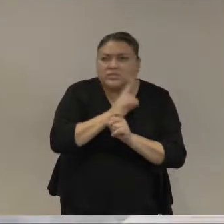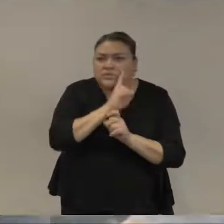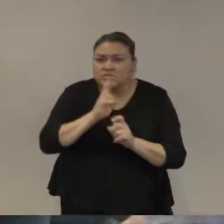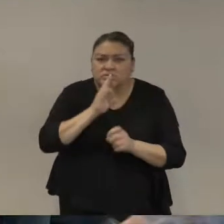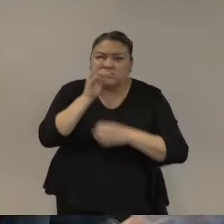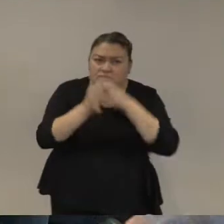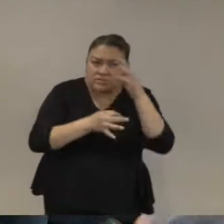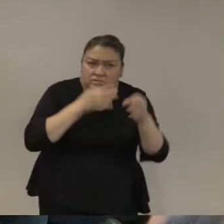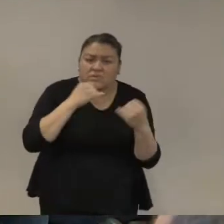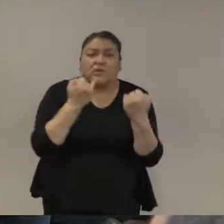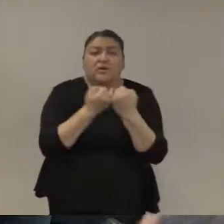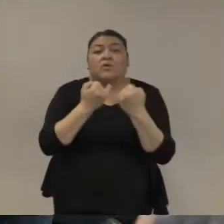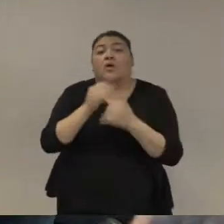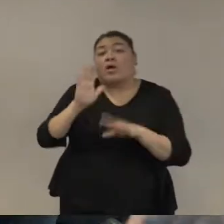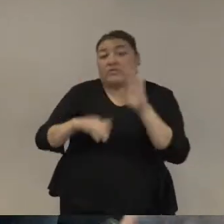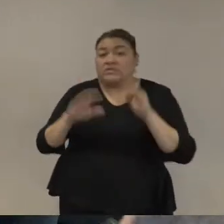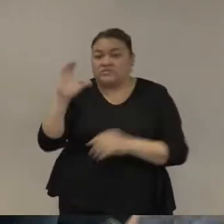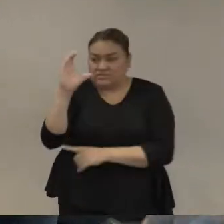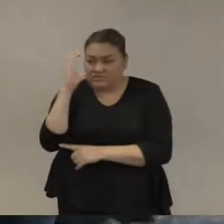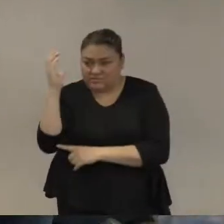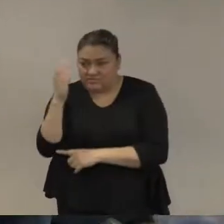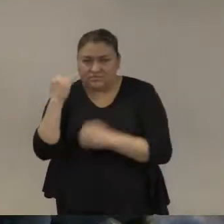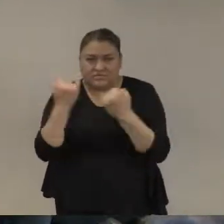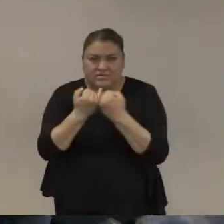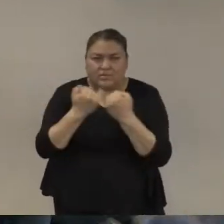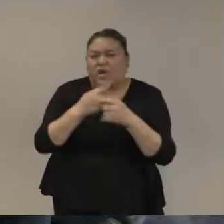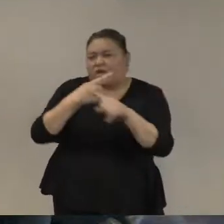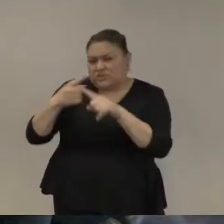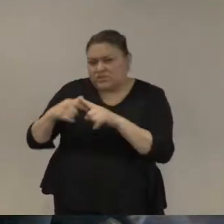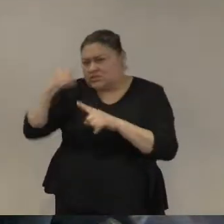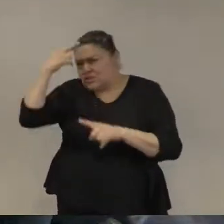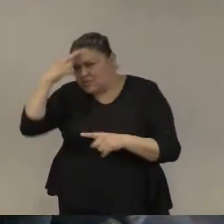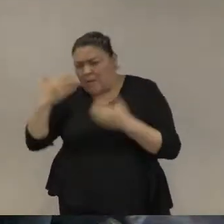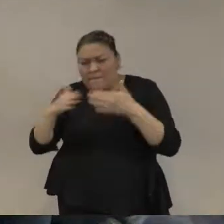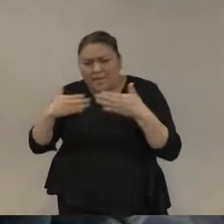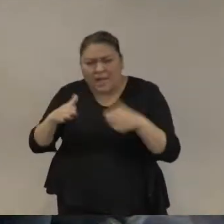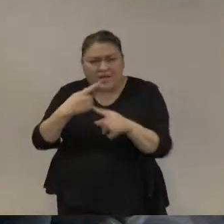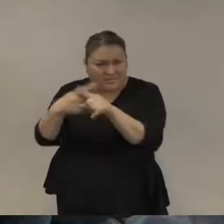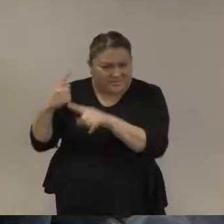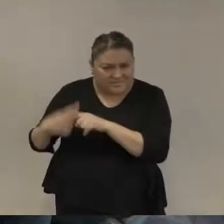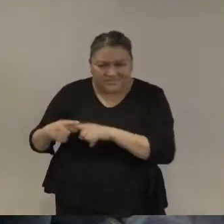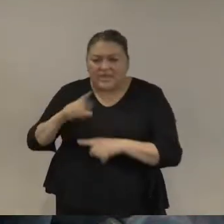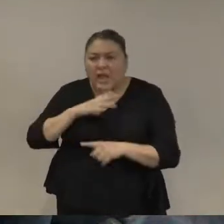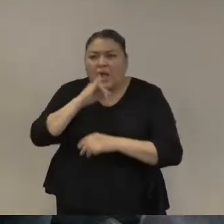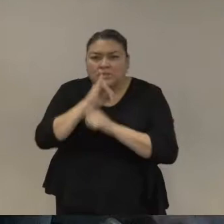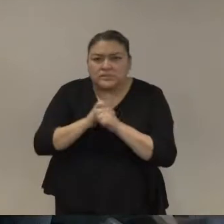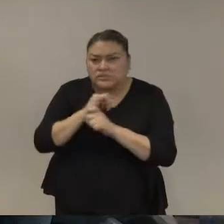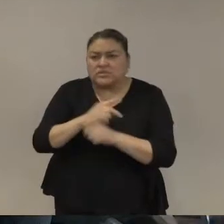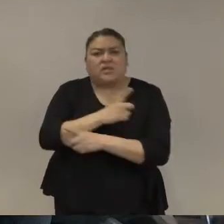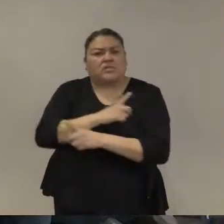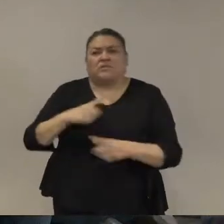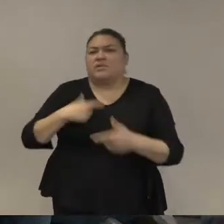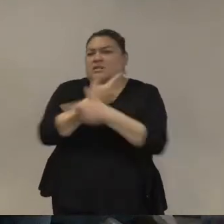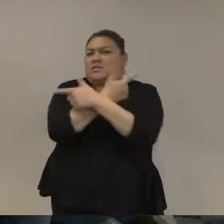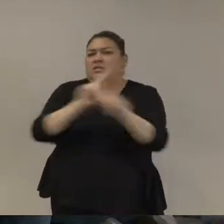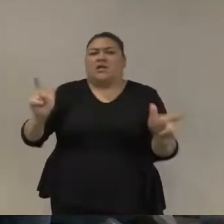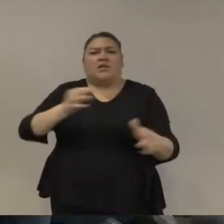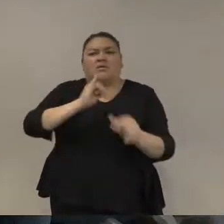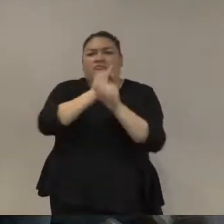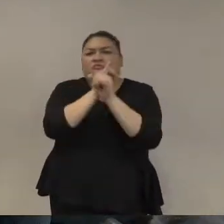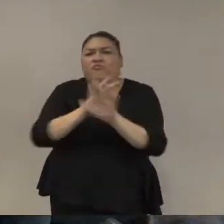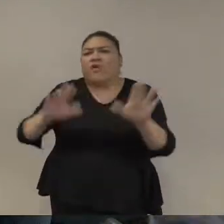los falsos positivos a Colombia hasta los Panama Papers y muchos más hay que dejar funcionar esos medios libres para tener la